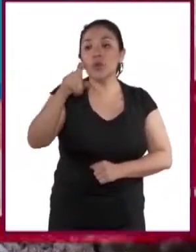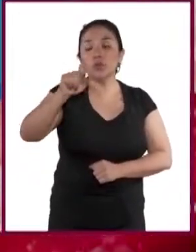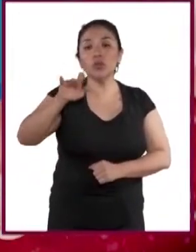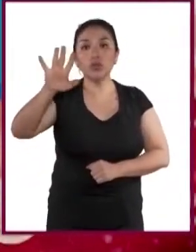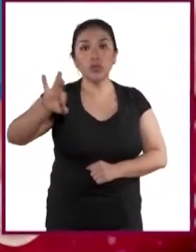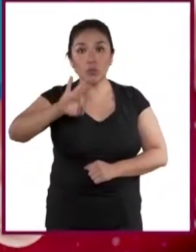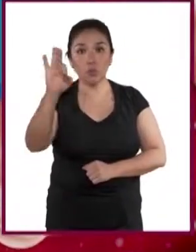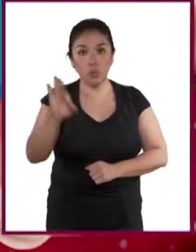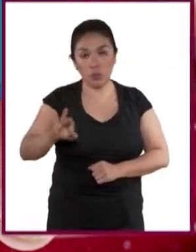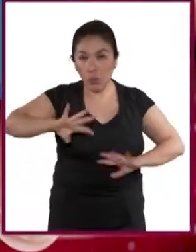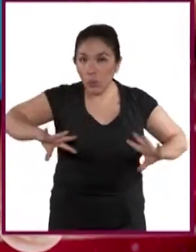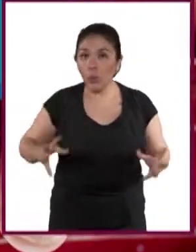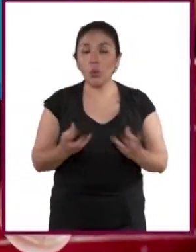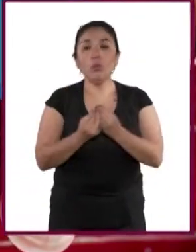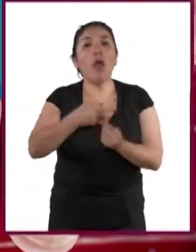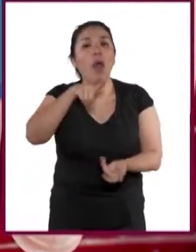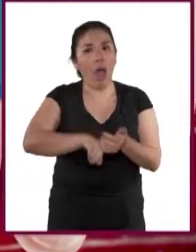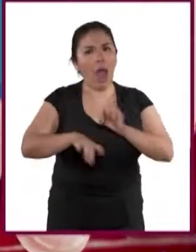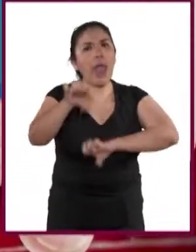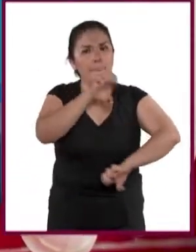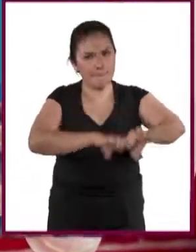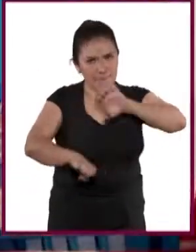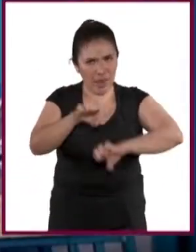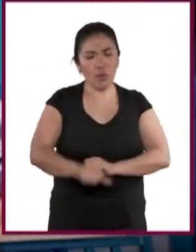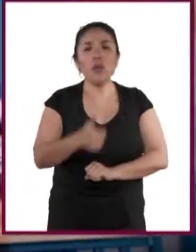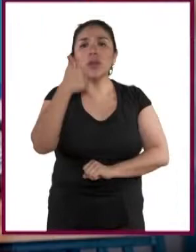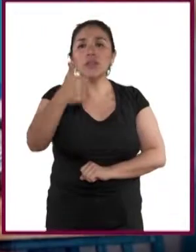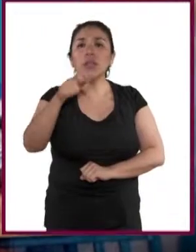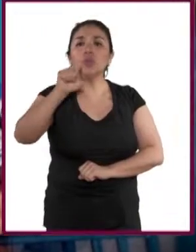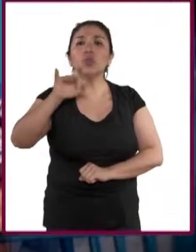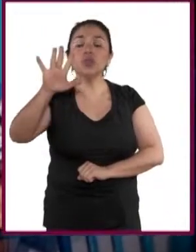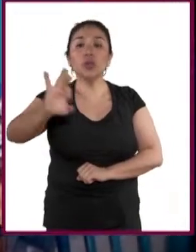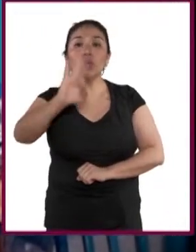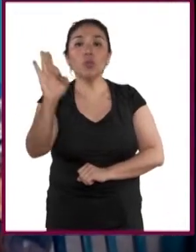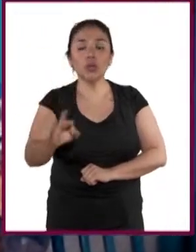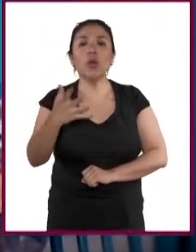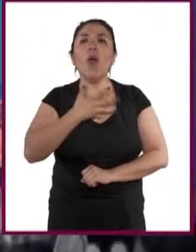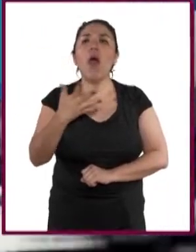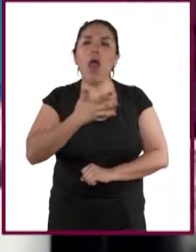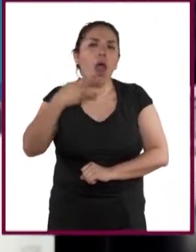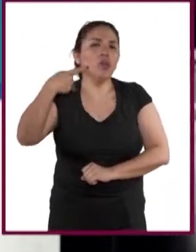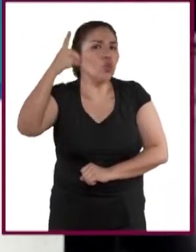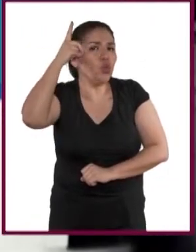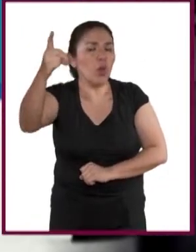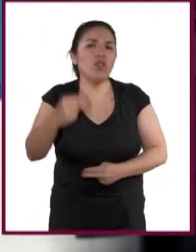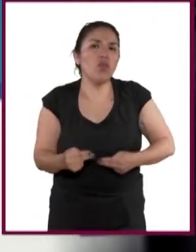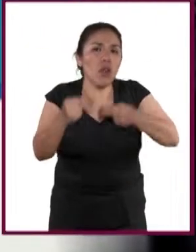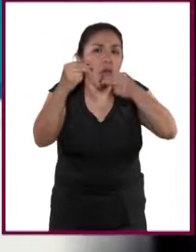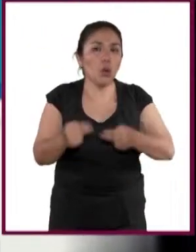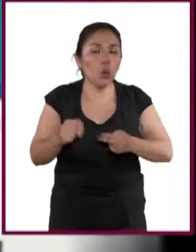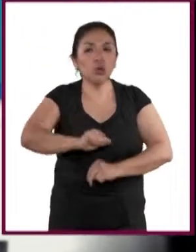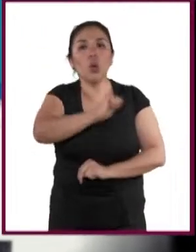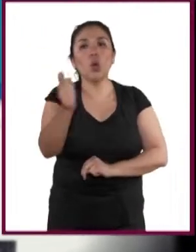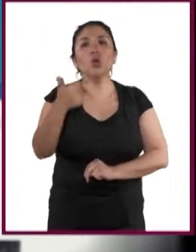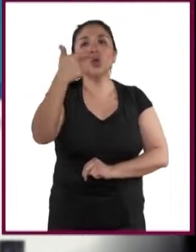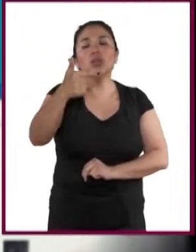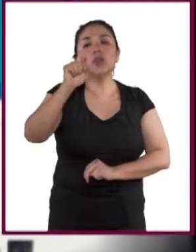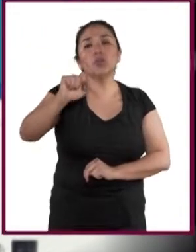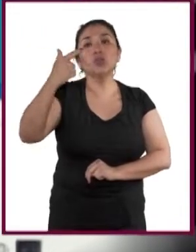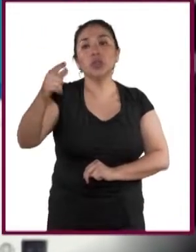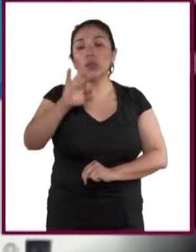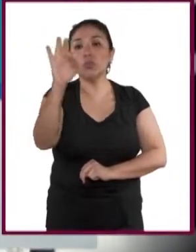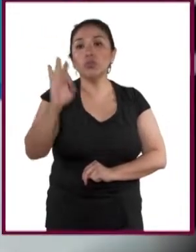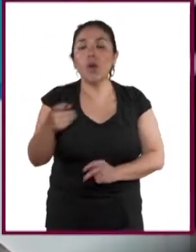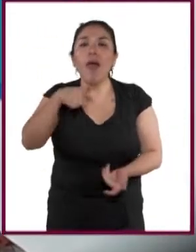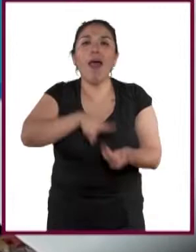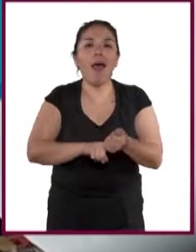24.5% del total son empleados, 6.5% tienen su propio negocio y